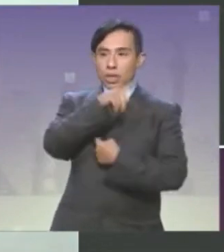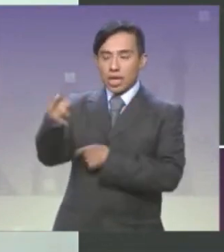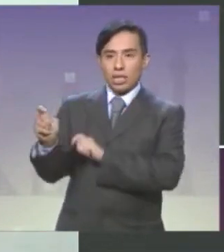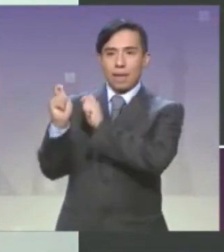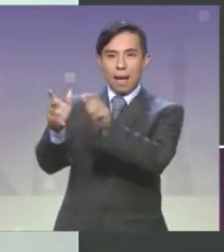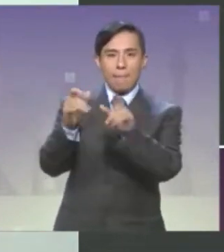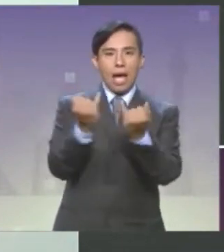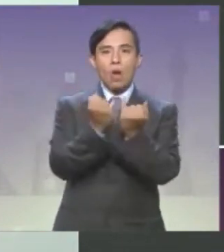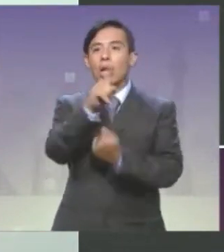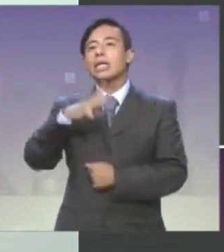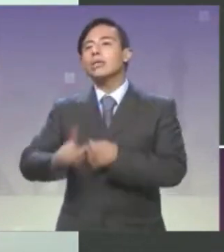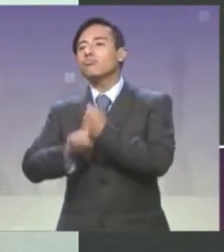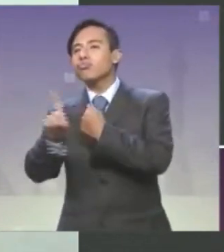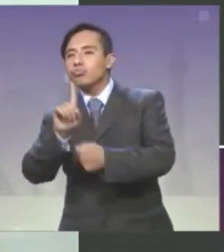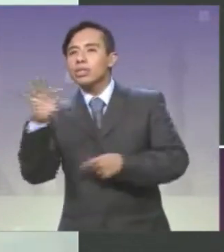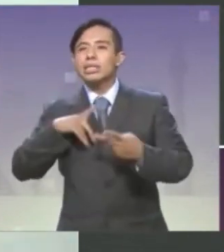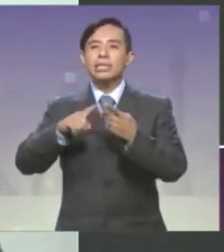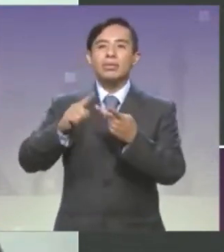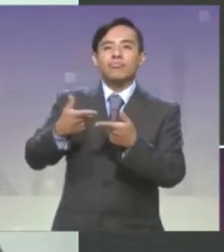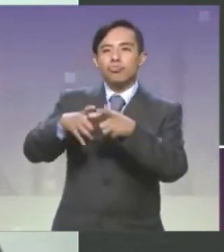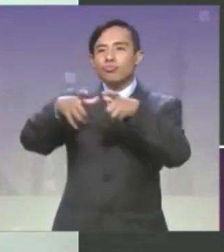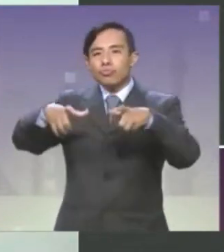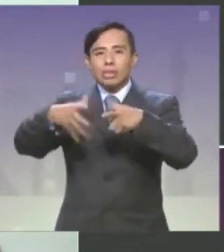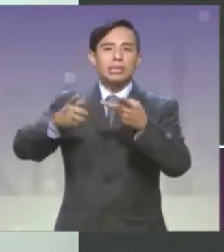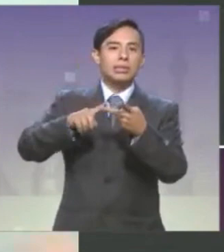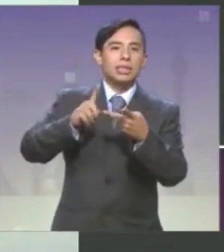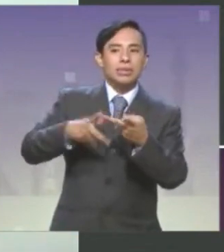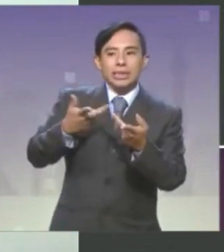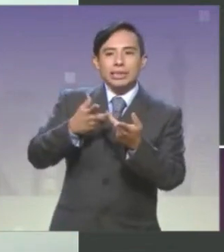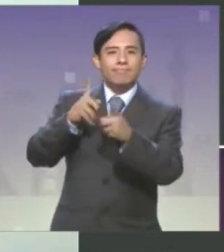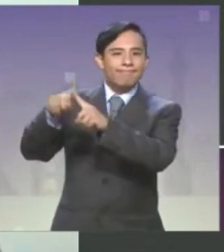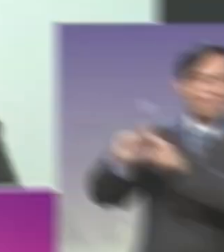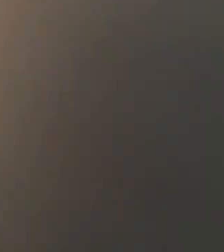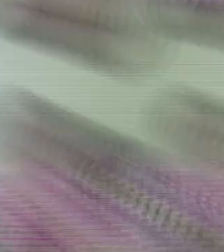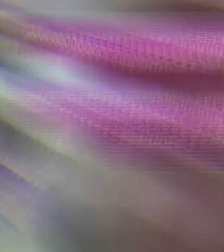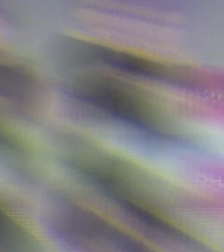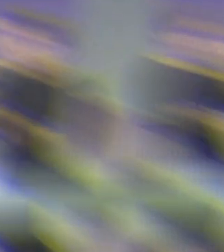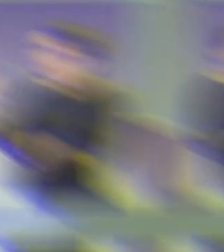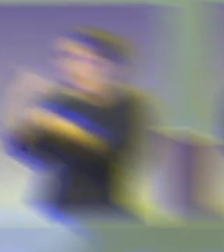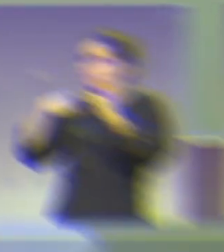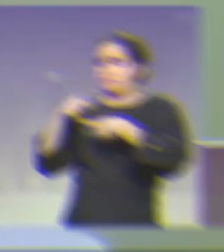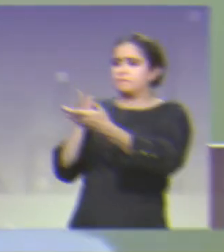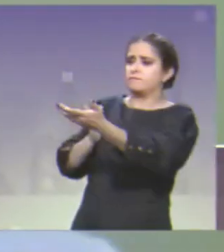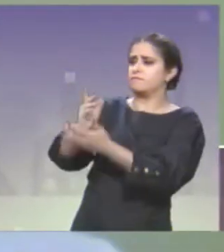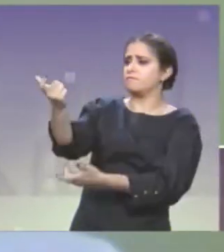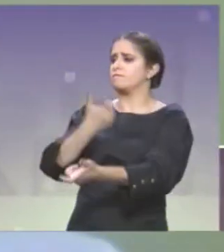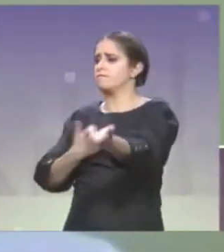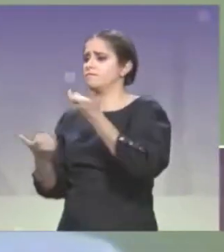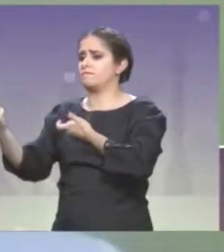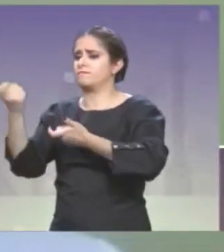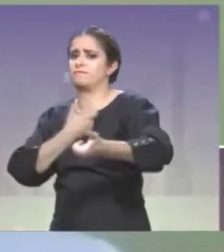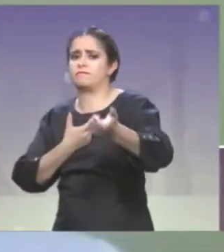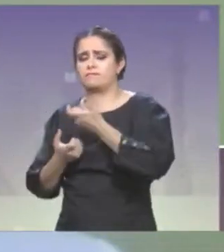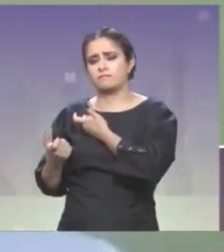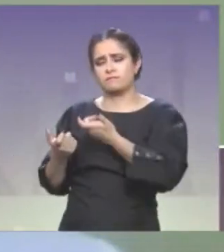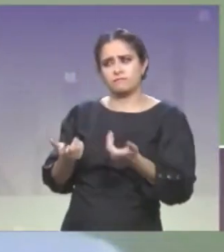baches, hoyos, hundimientos, falta de mantenimiento, cualquier alteración en la carpeta asfáltica. Este tipo de ingresos se pueden